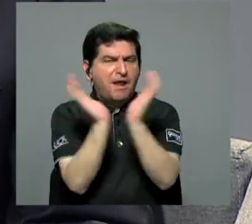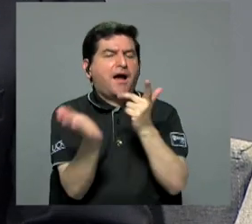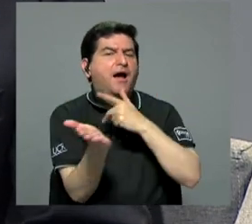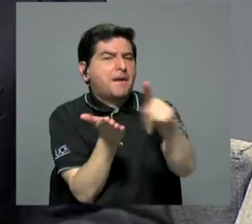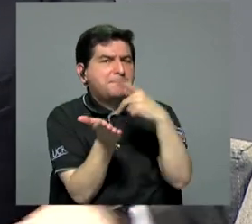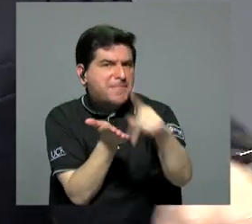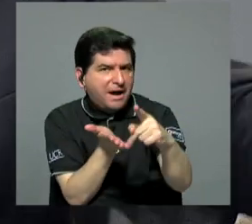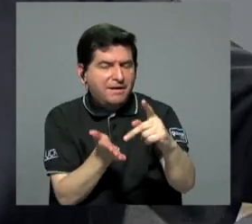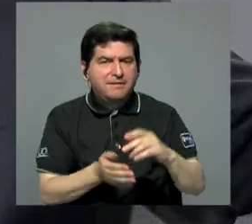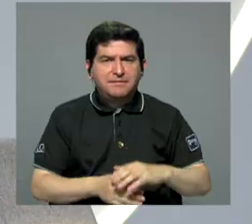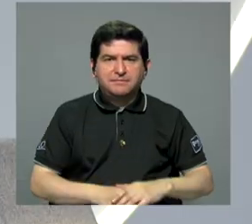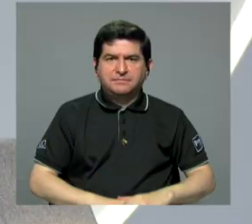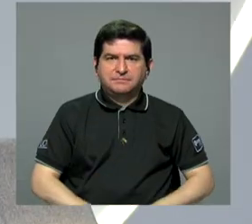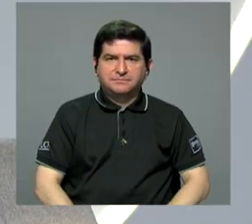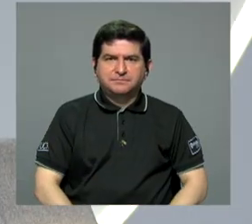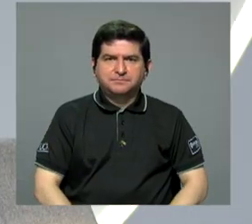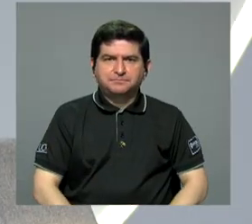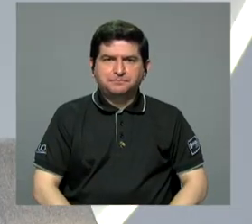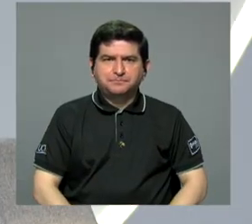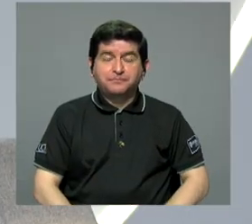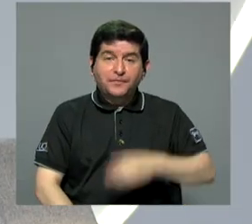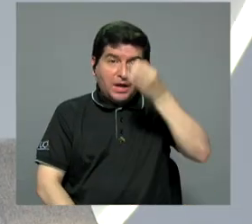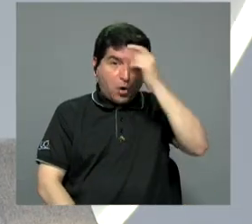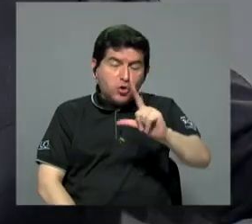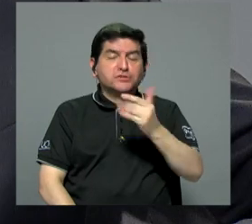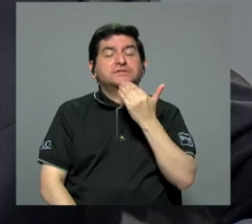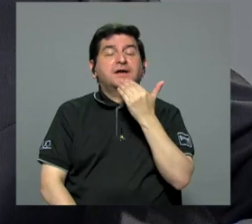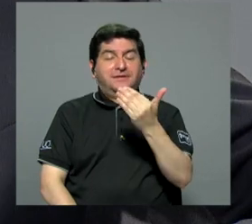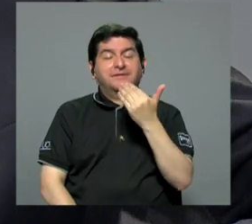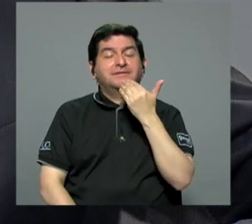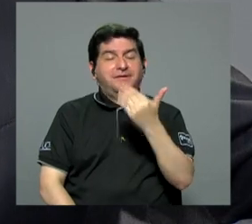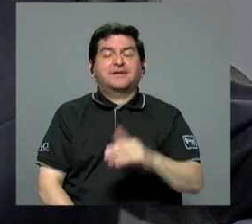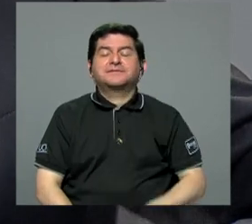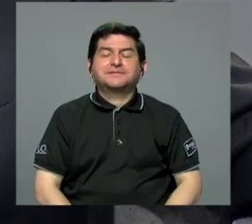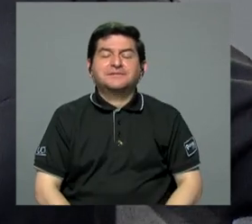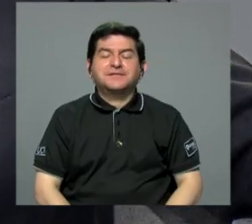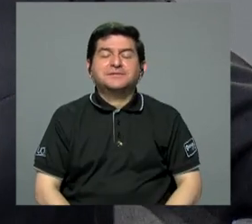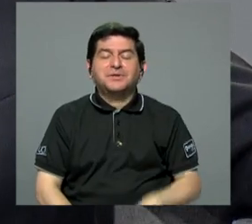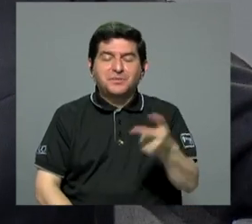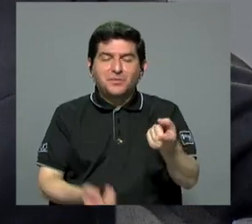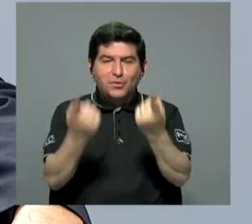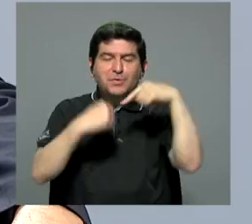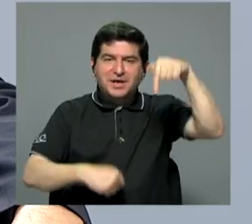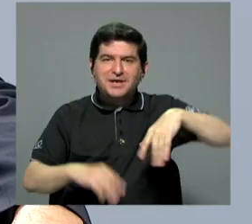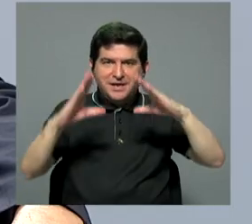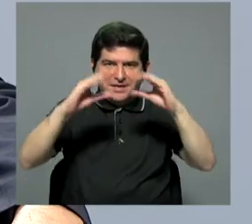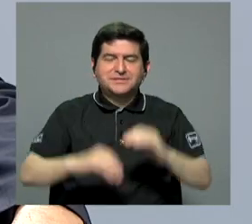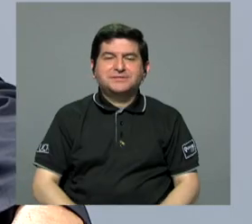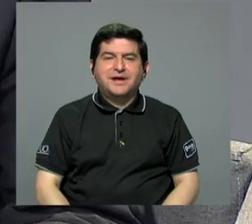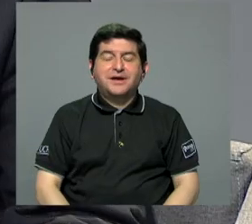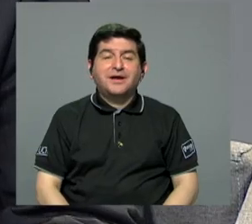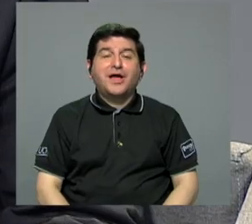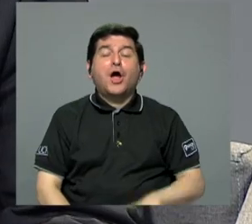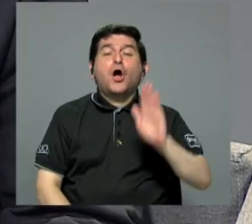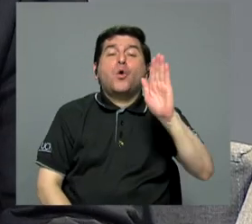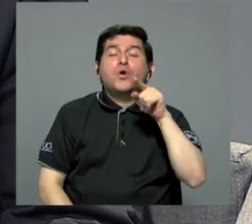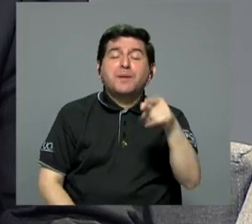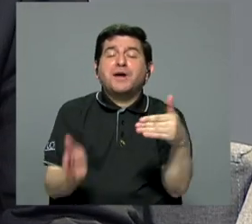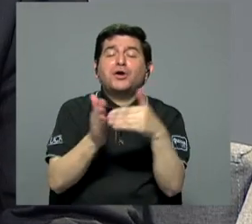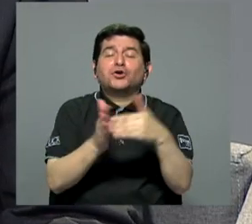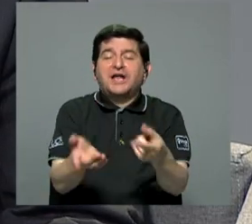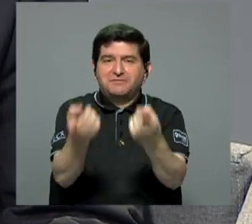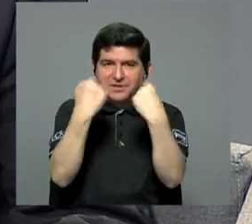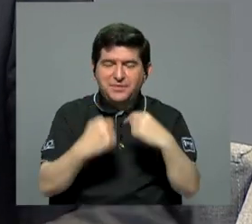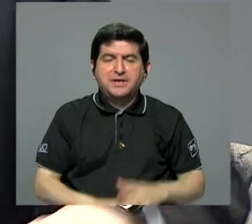pagando. Don Oscar López, muchísimas gracias por acompañarnos esta noche. Púreme que algún día me vuelven a invitar. Así